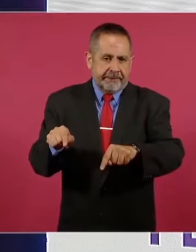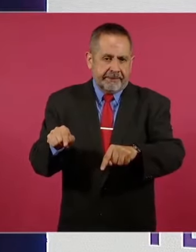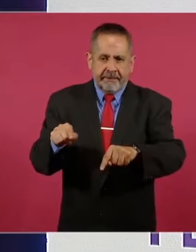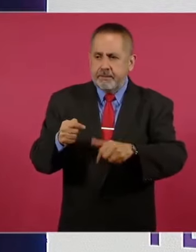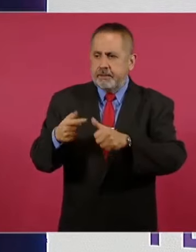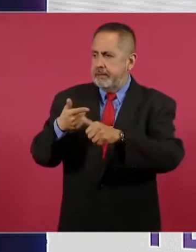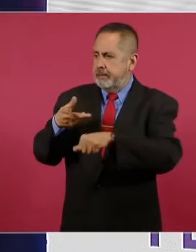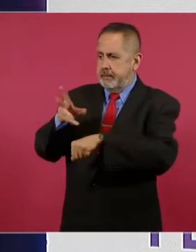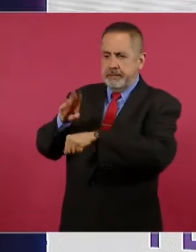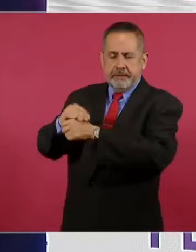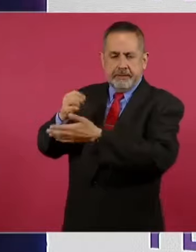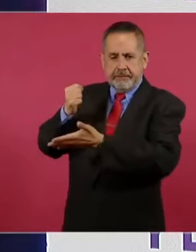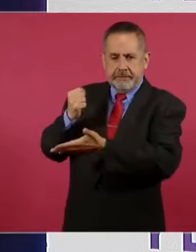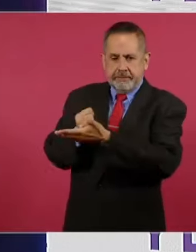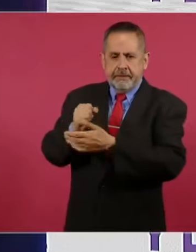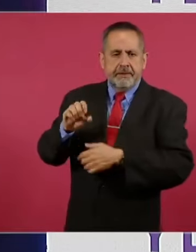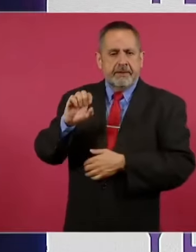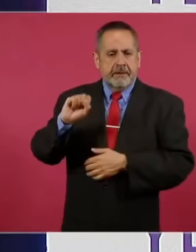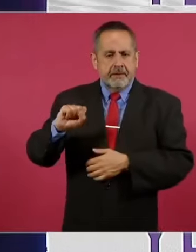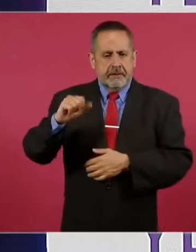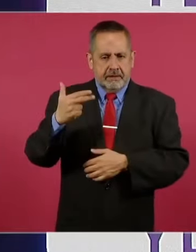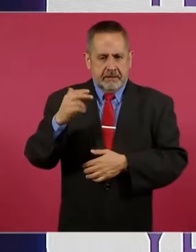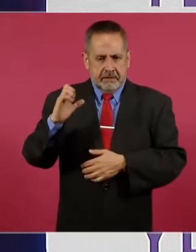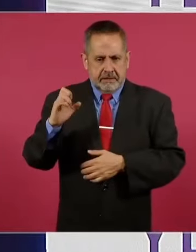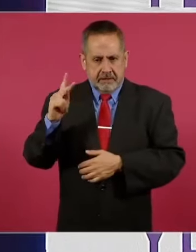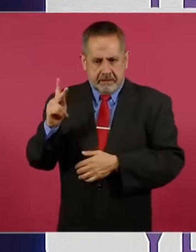autorización de Hacienda,